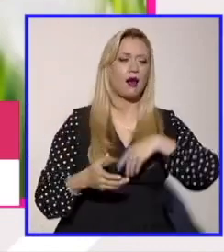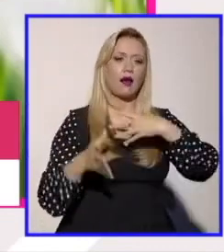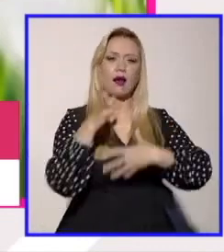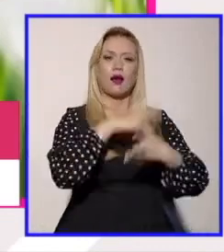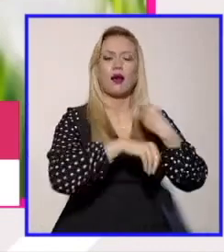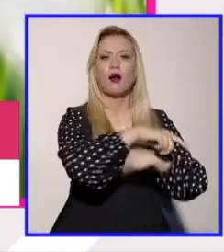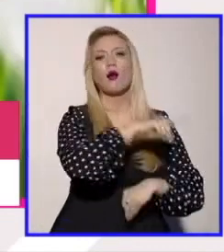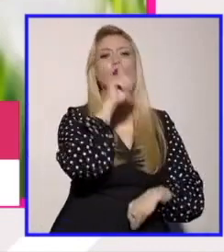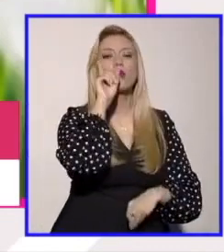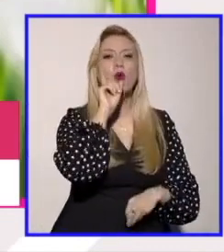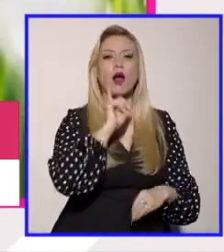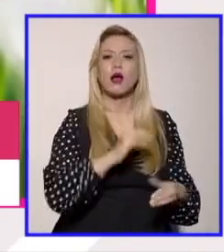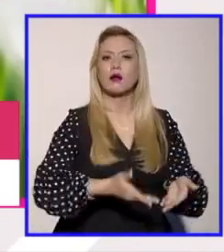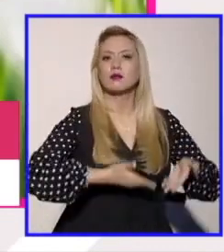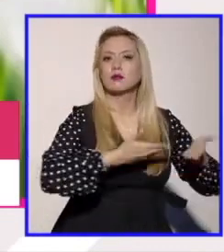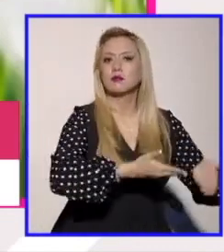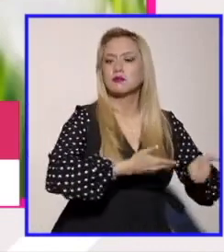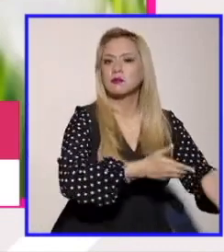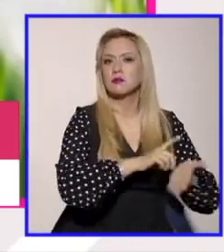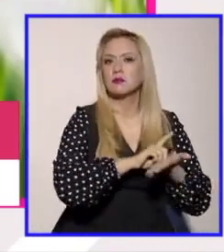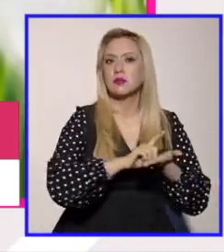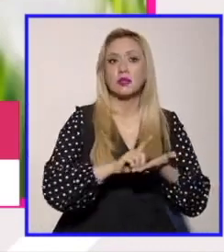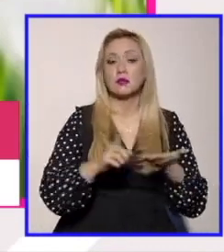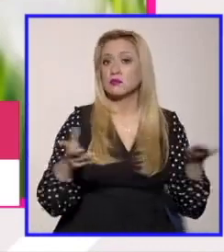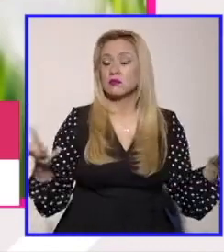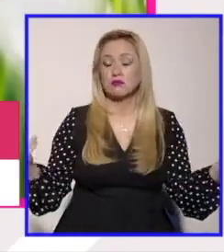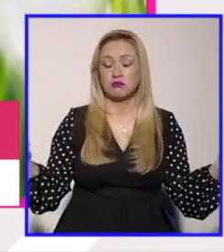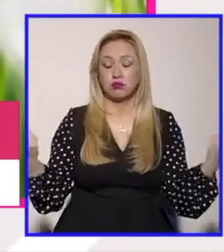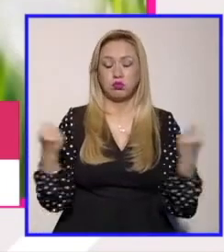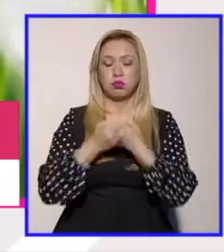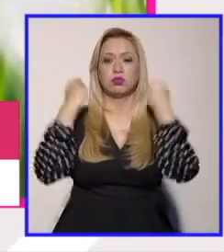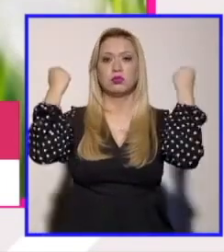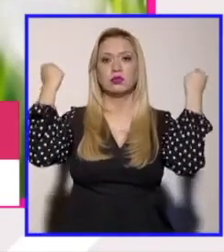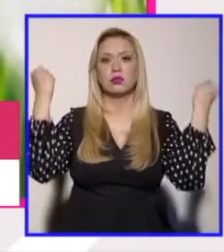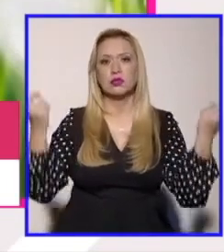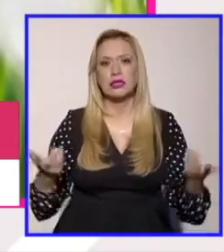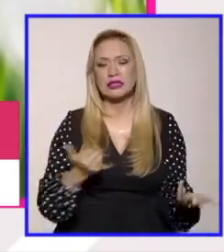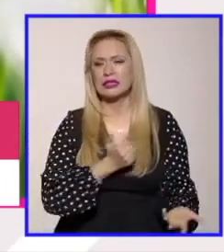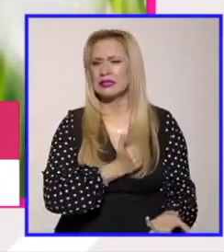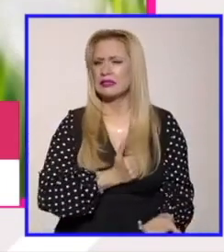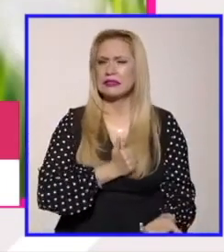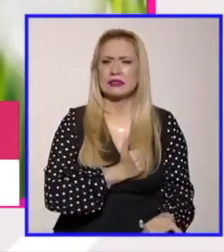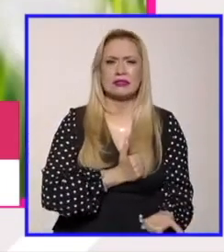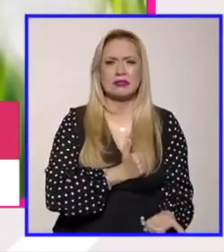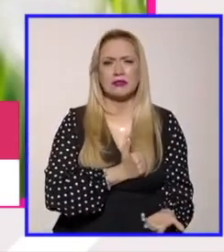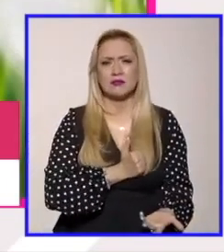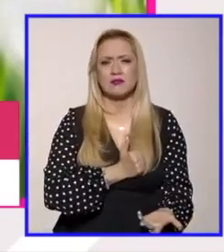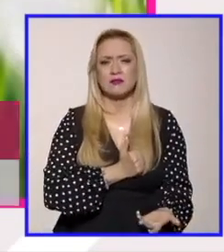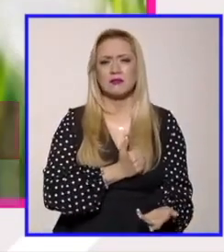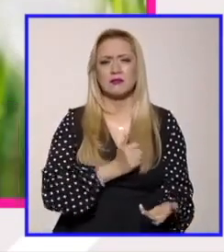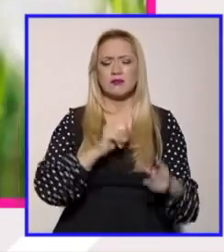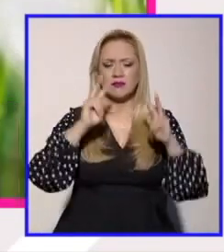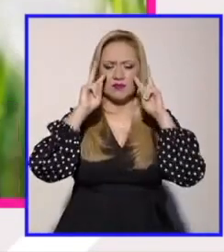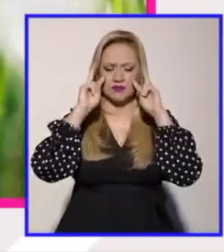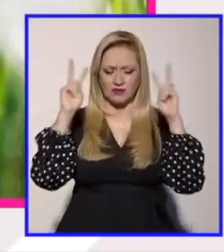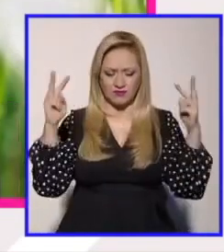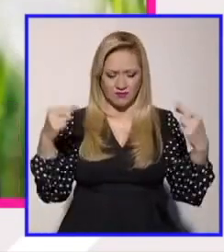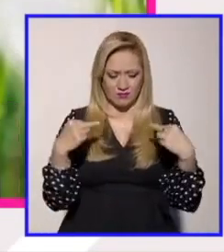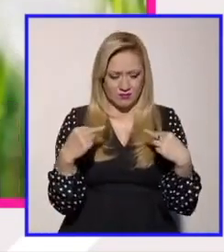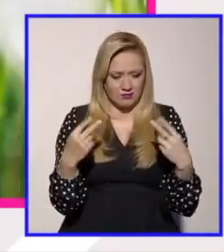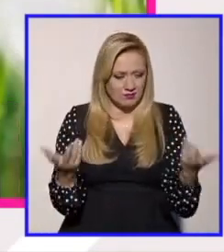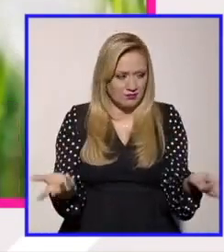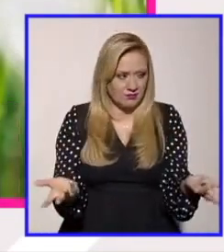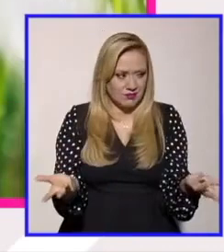Y fue un desencuentro muy desafortunado y en retrospectiva nos parece un falso dilema.